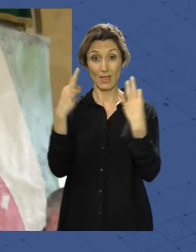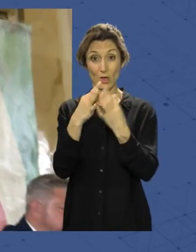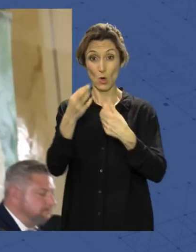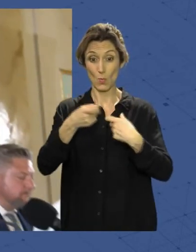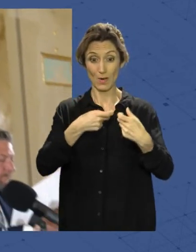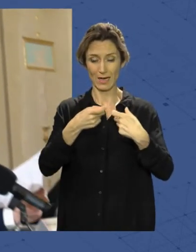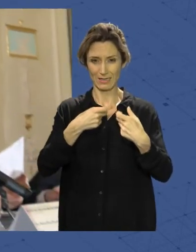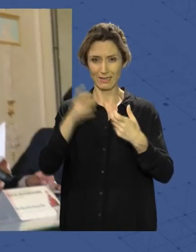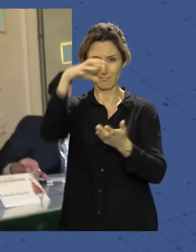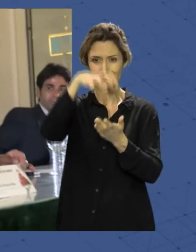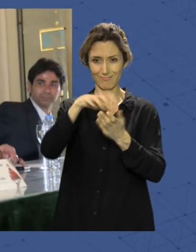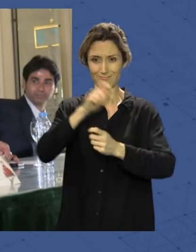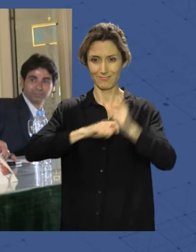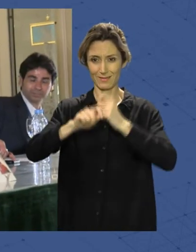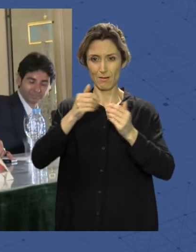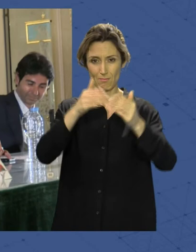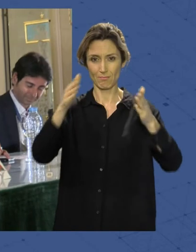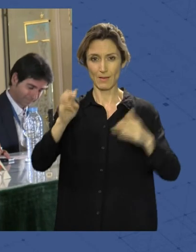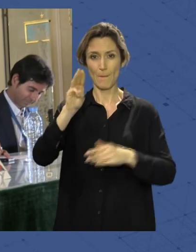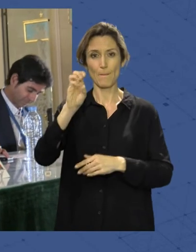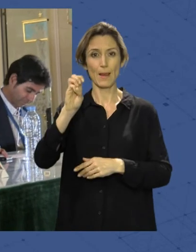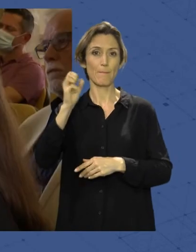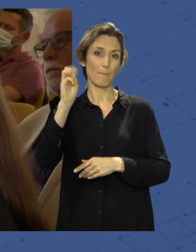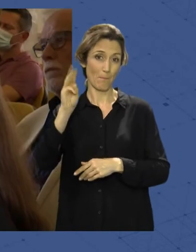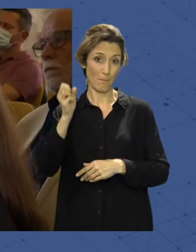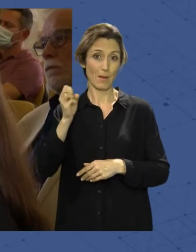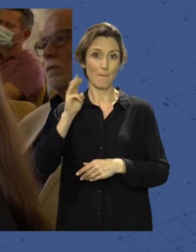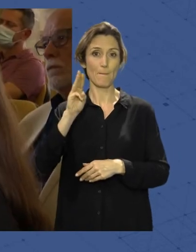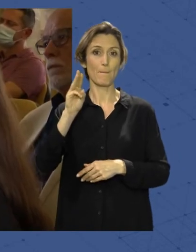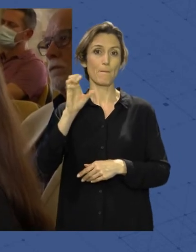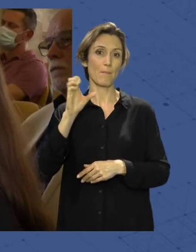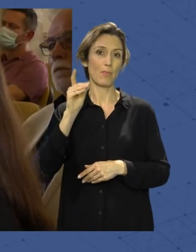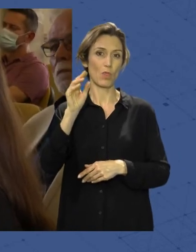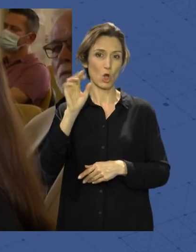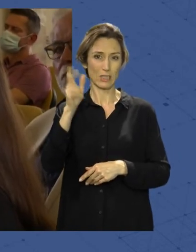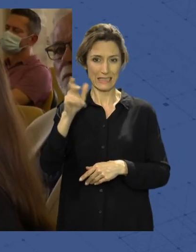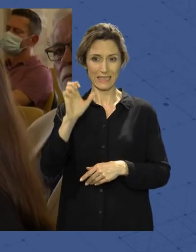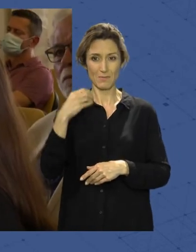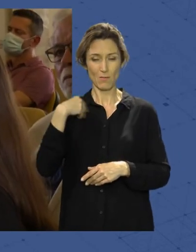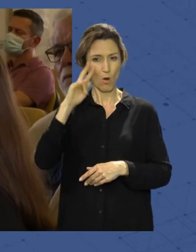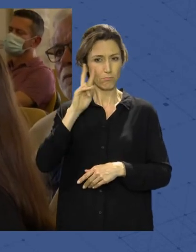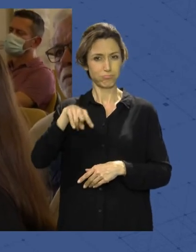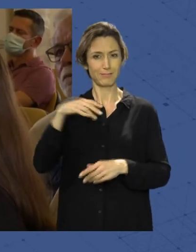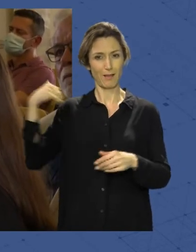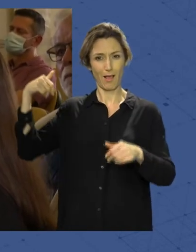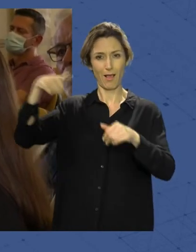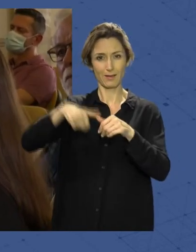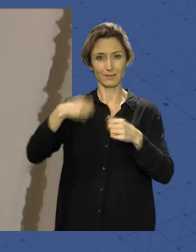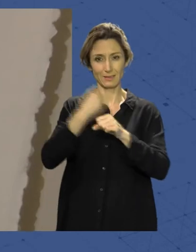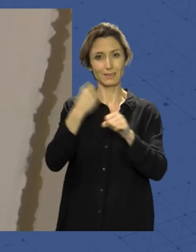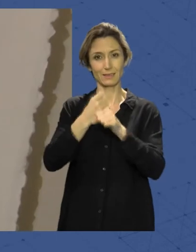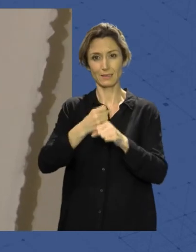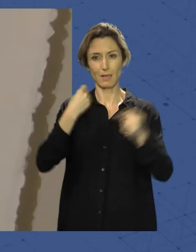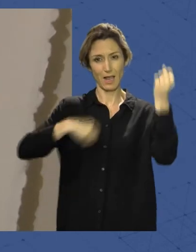escenario de la apertura con Pepa Pedroche como protagonista del homenaje y del reconocimiento a una larga trayectoria profesional